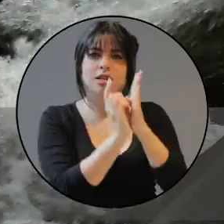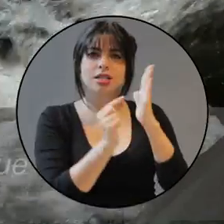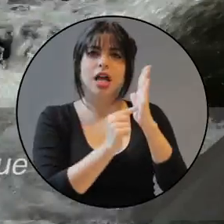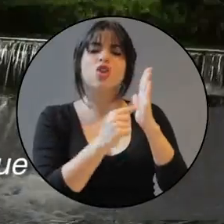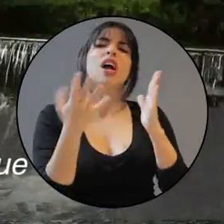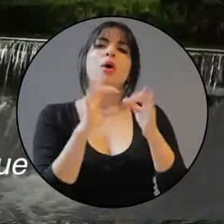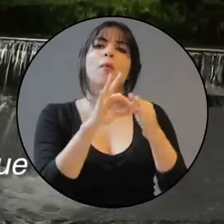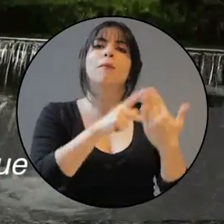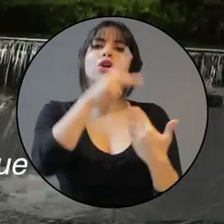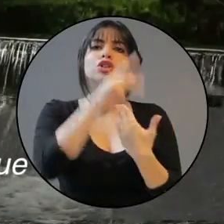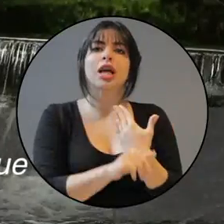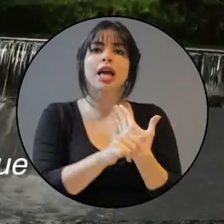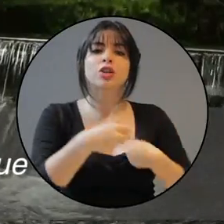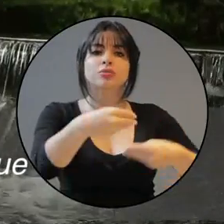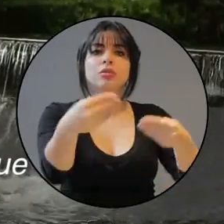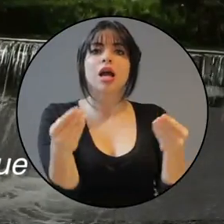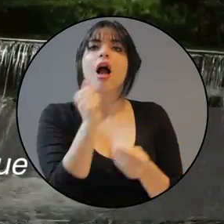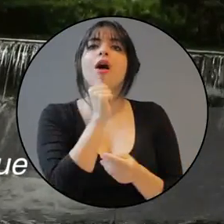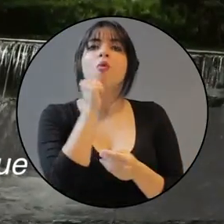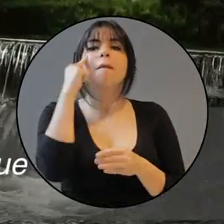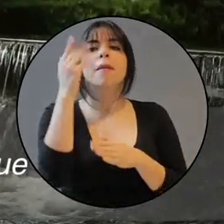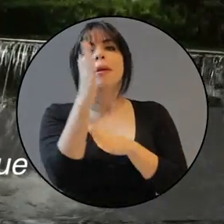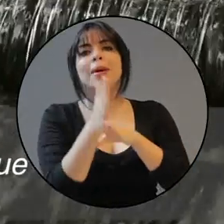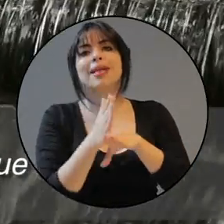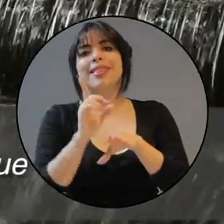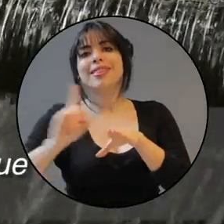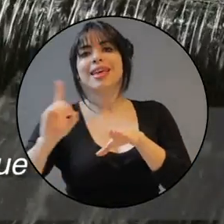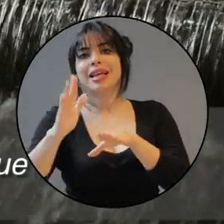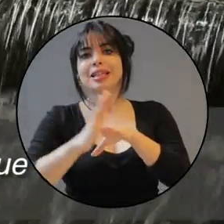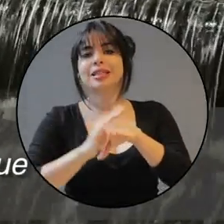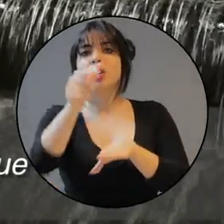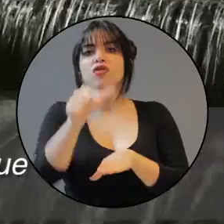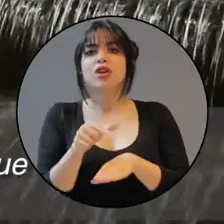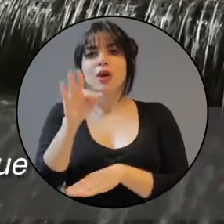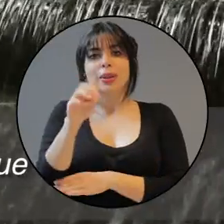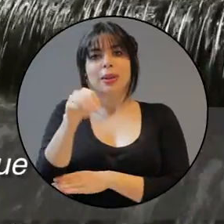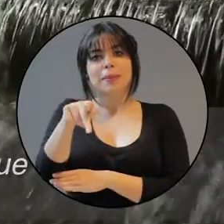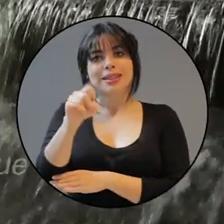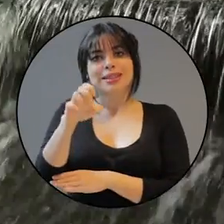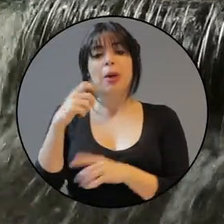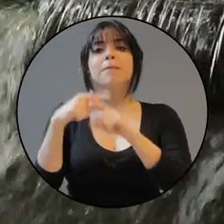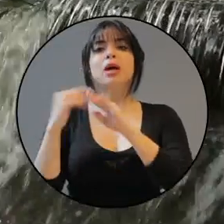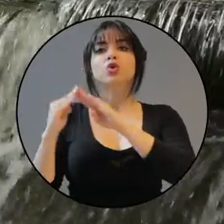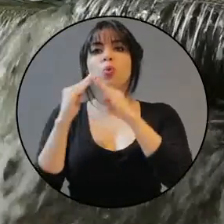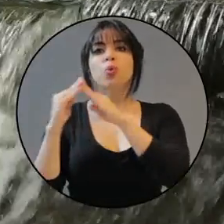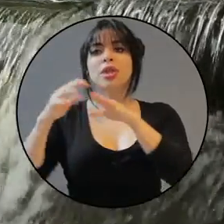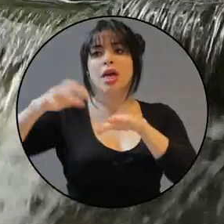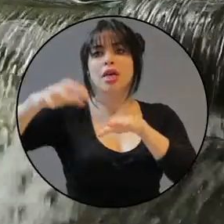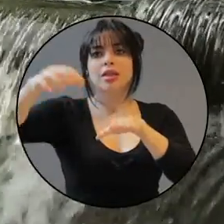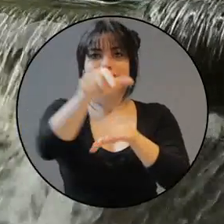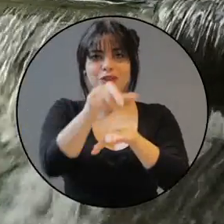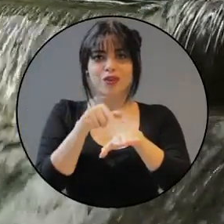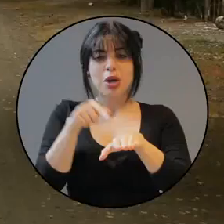diseño del proyecto Abastecimiento de Agua para la Margen Derecha del Río Tempisque y Comunidades Custeras, proyecto que